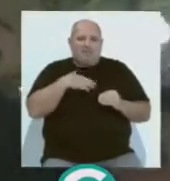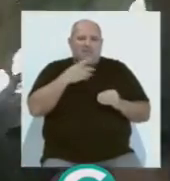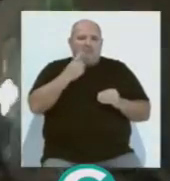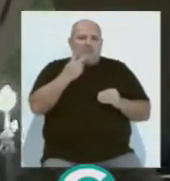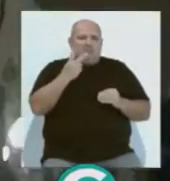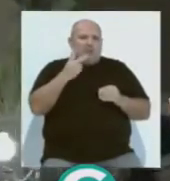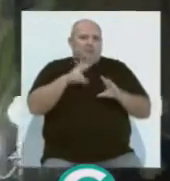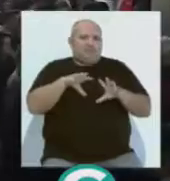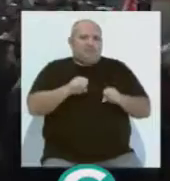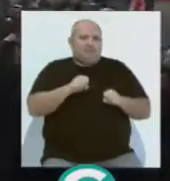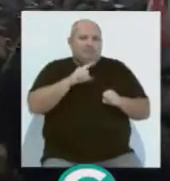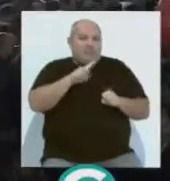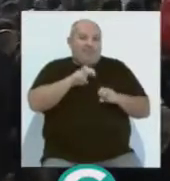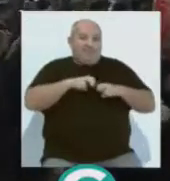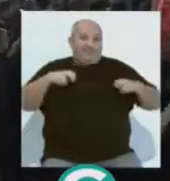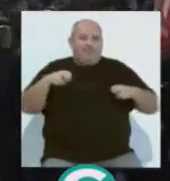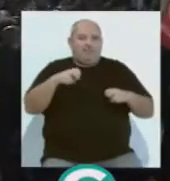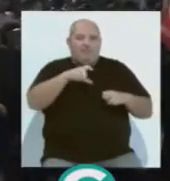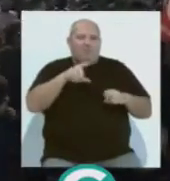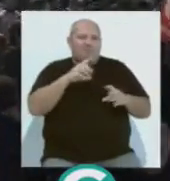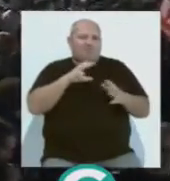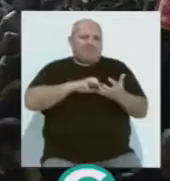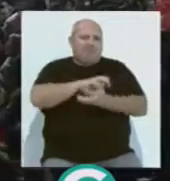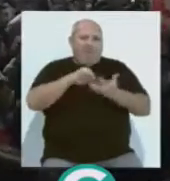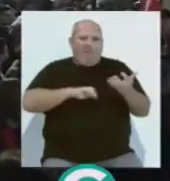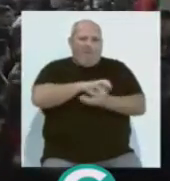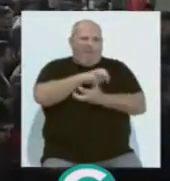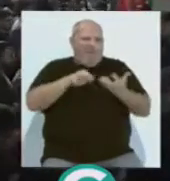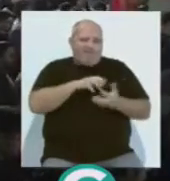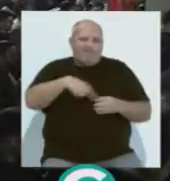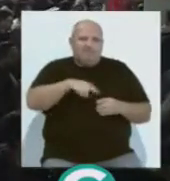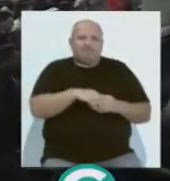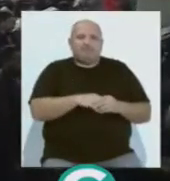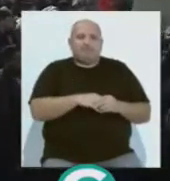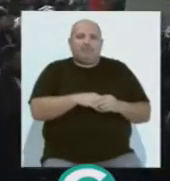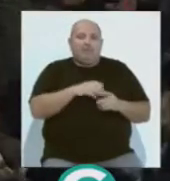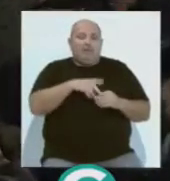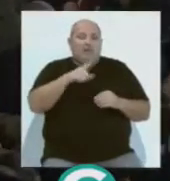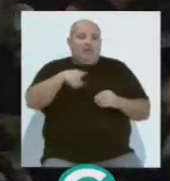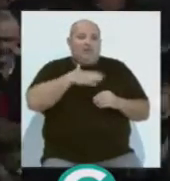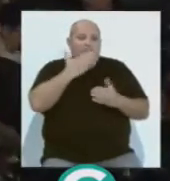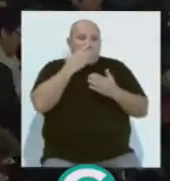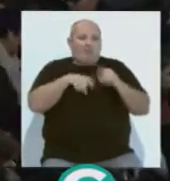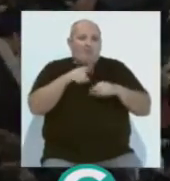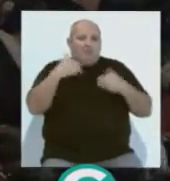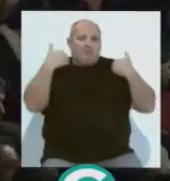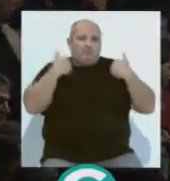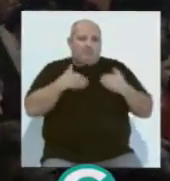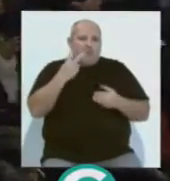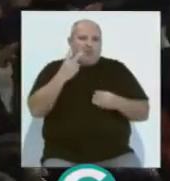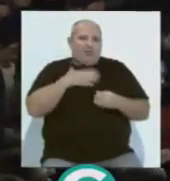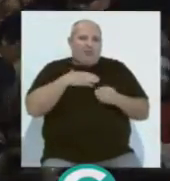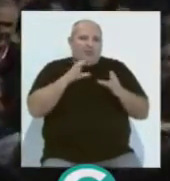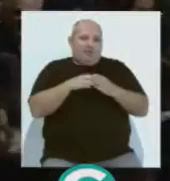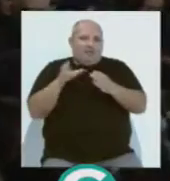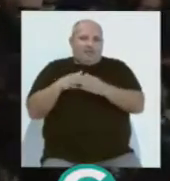12 escaños y ante el temor de que esto suponga recortes en los derechos sociales y de las mujeres, según declaraban representantes de dos de los